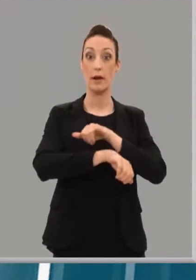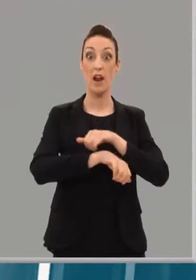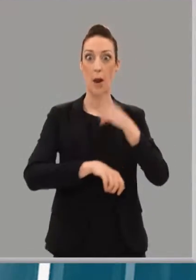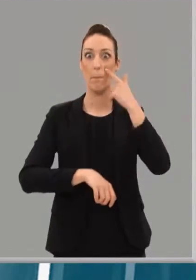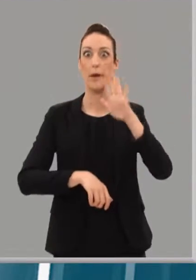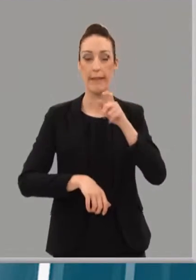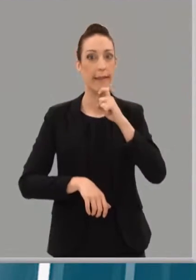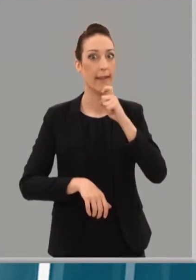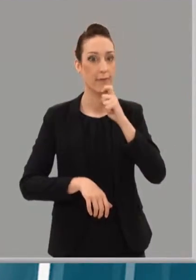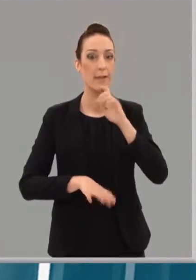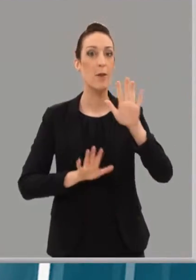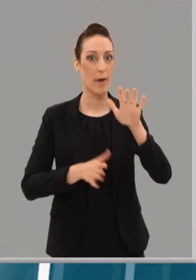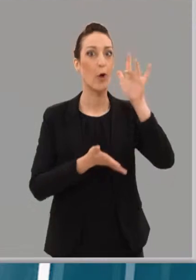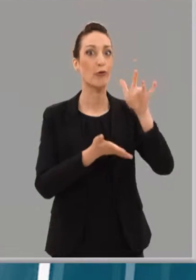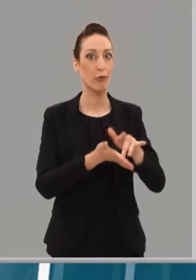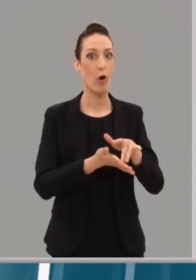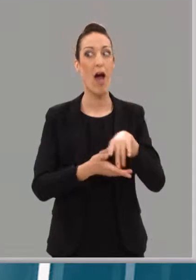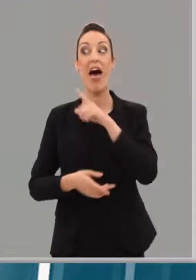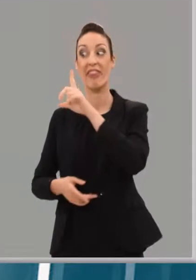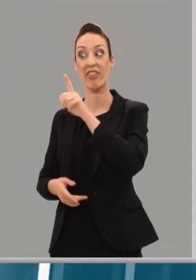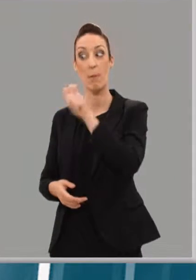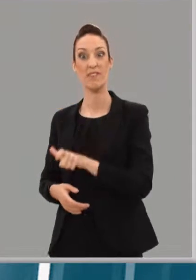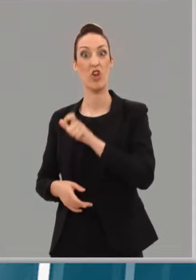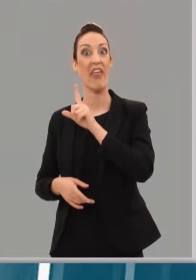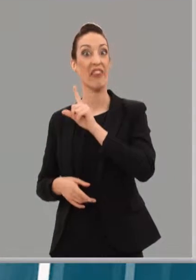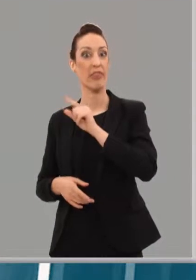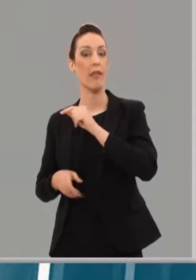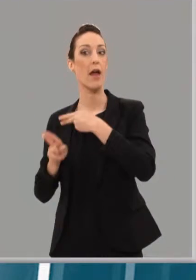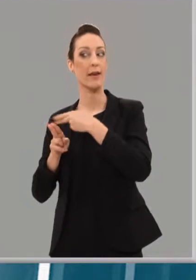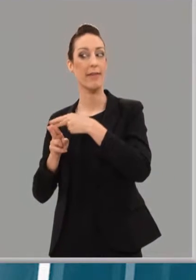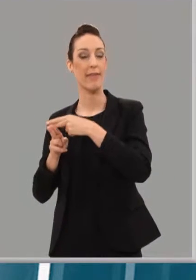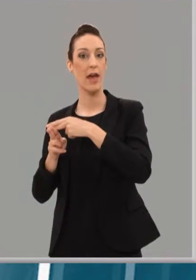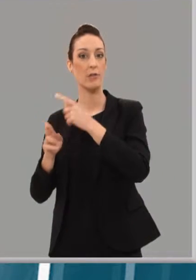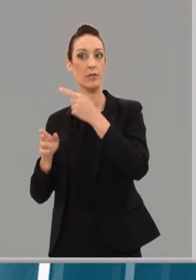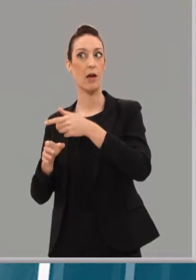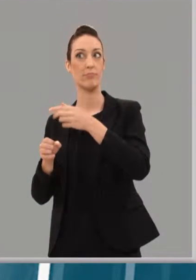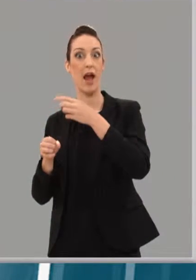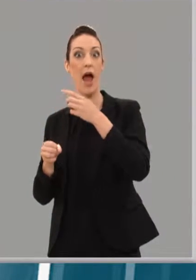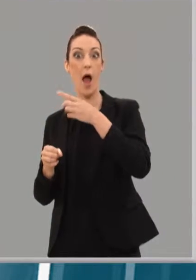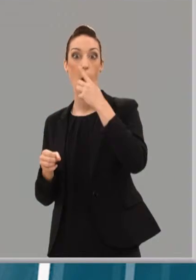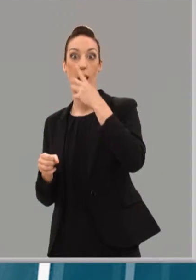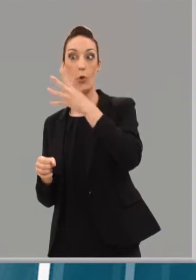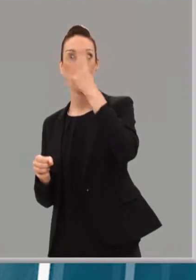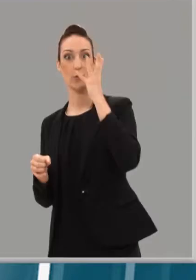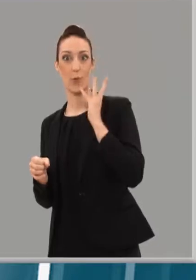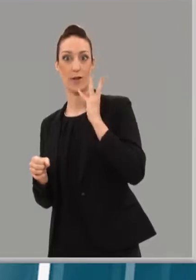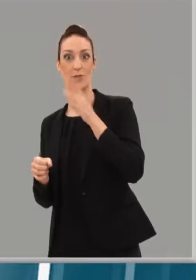Ceniceros lo ha experimentado en sus propias carnes la última legislatura. Ahora le toca hacerlo a ella.